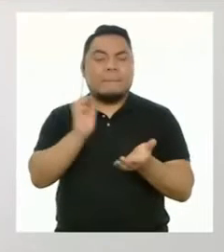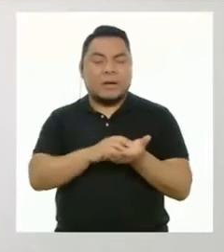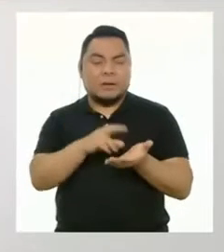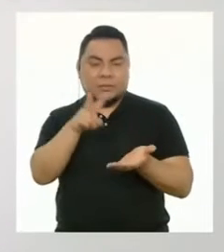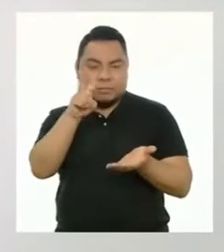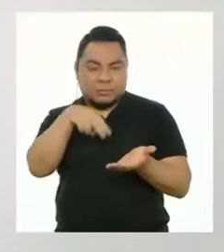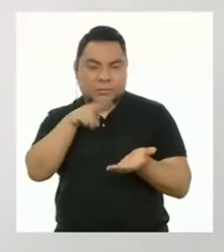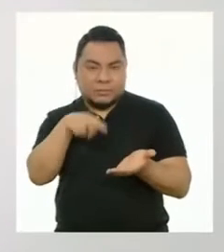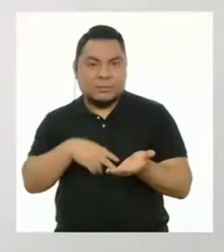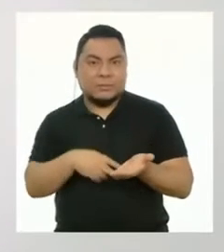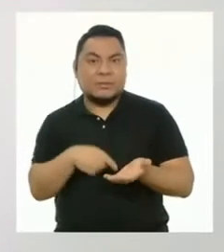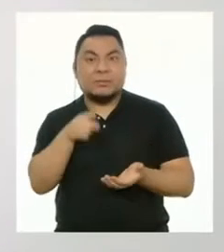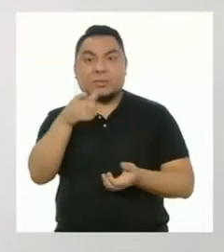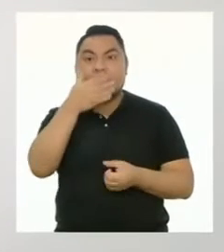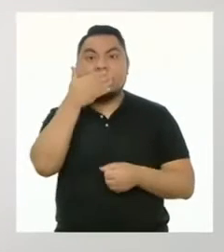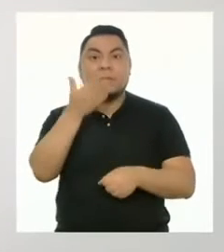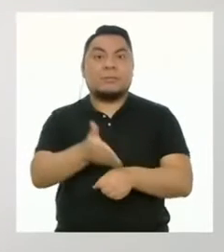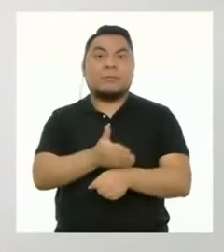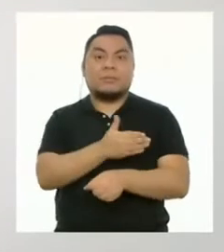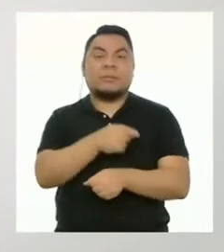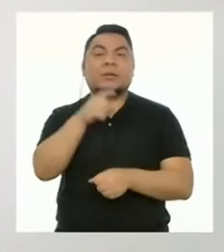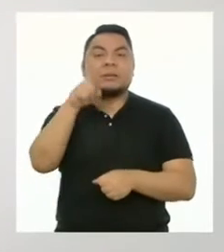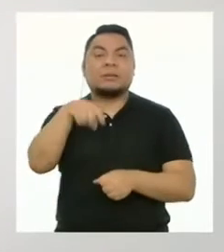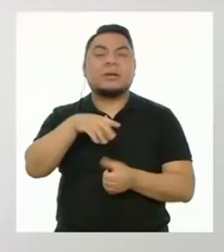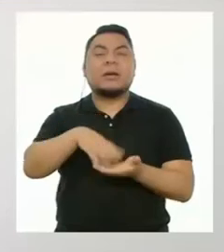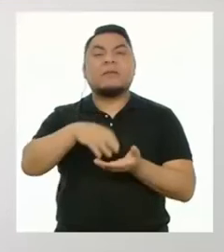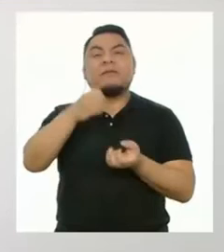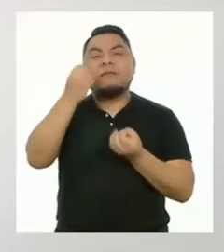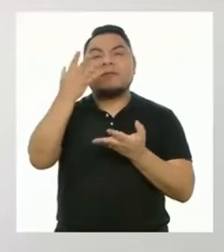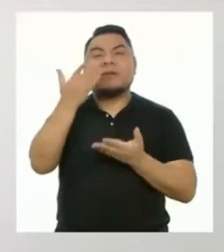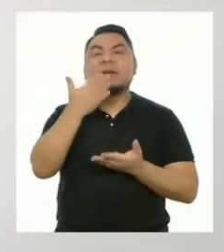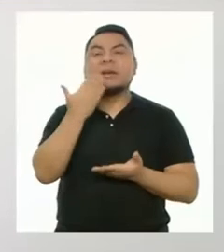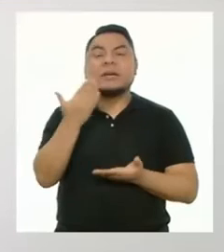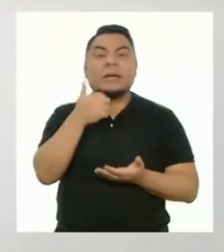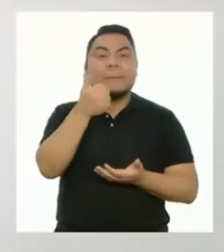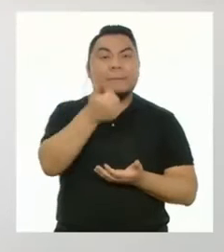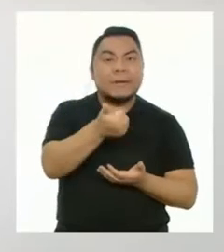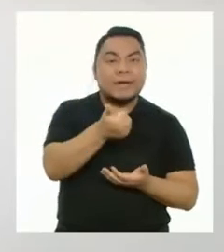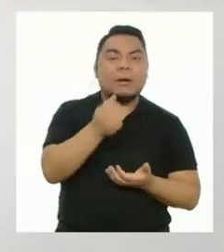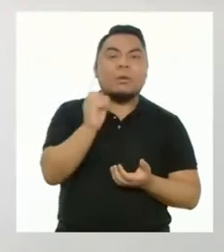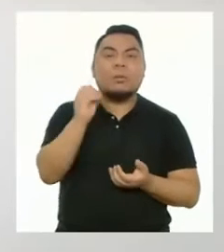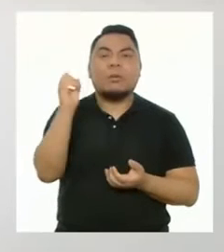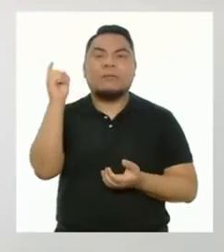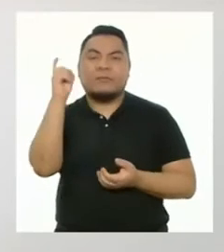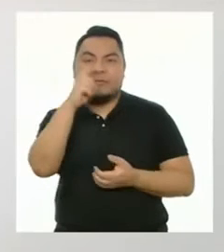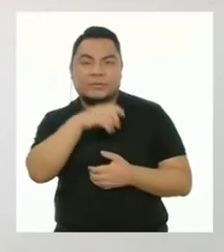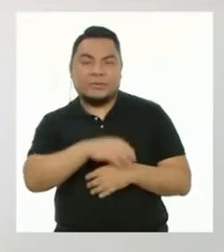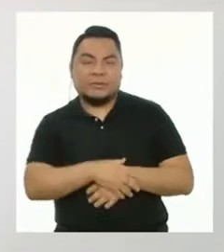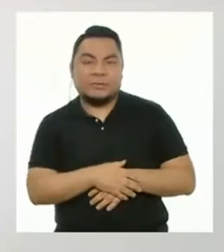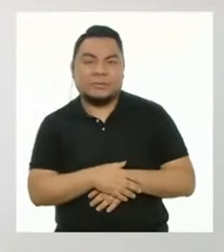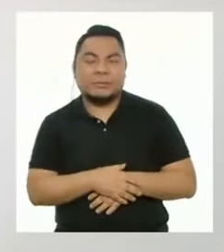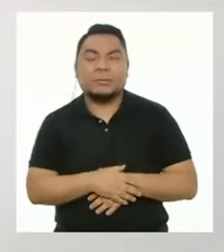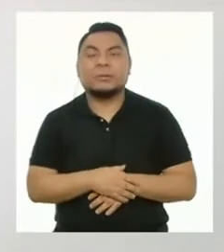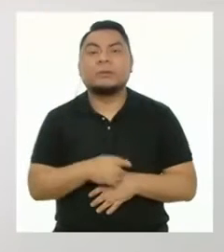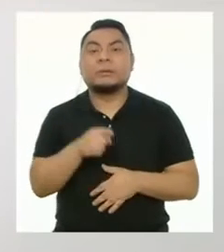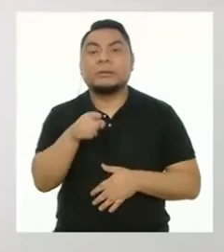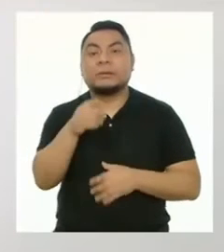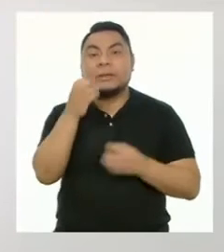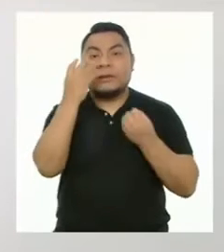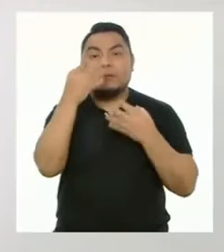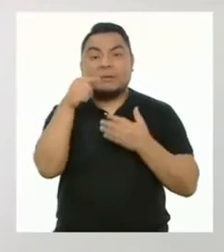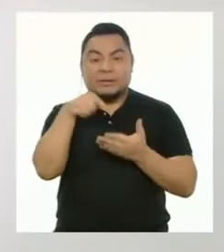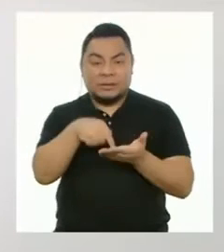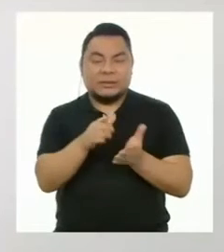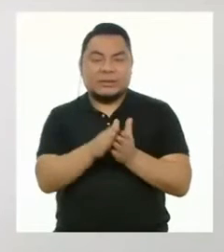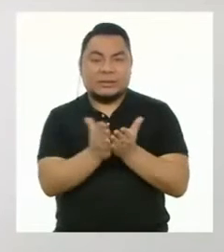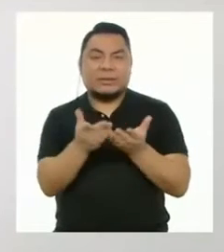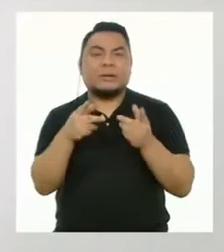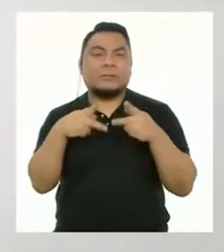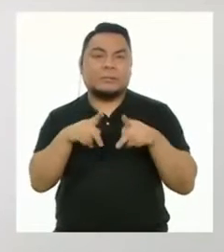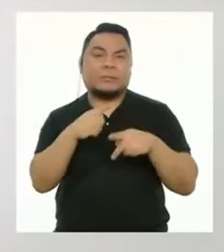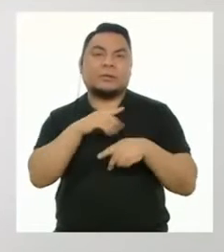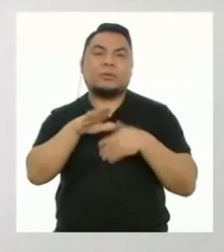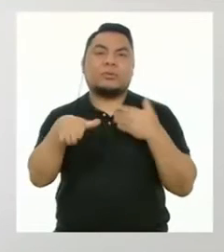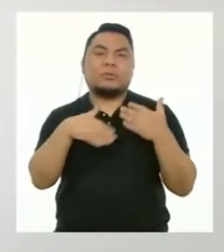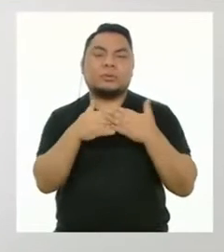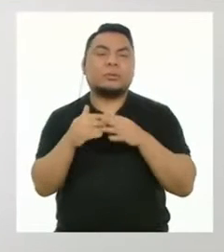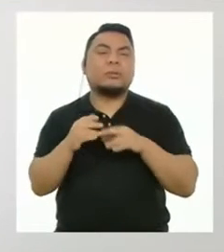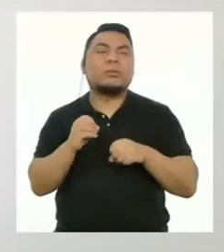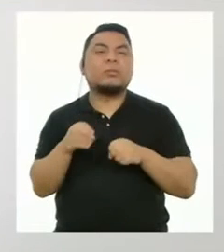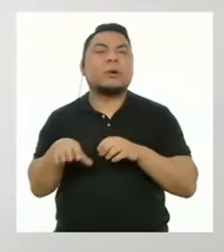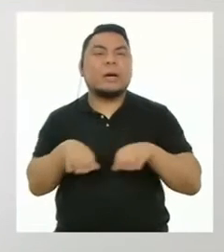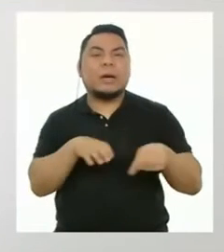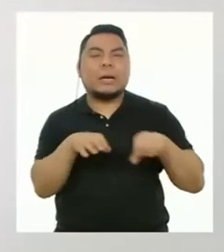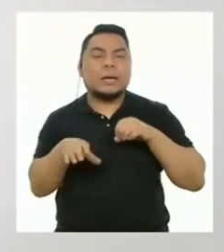mejorar sus aprendizajes, necesitan información sobre lo que hacen bien y sus dificultades. Esa información les permitirá elaborar